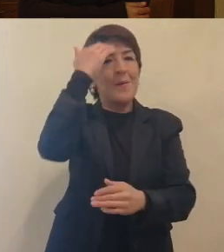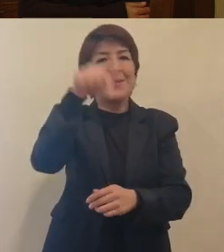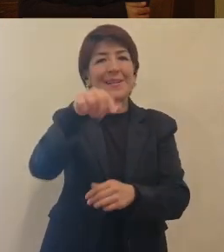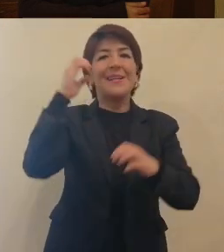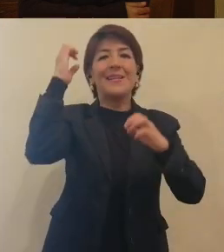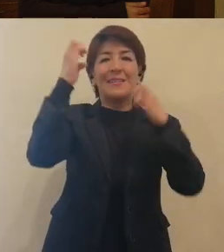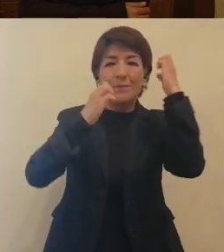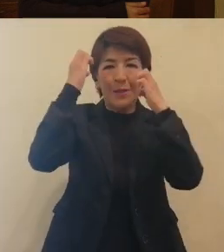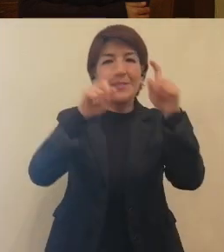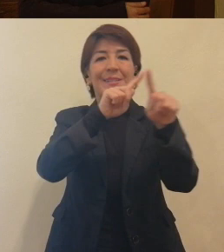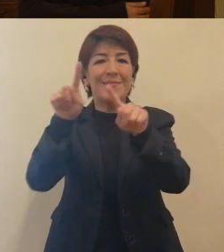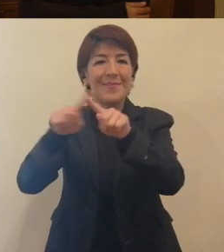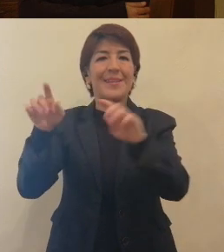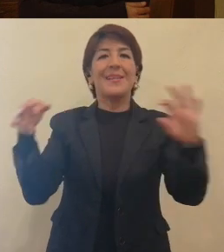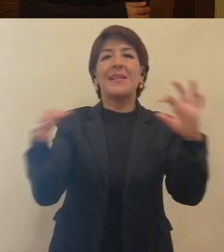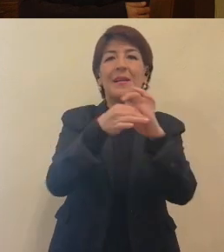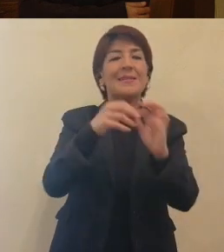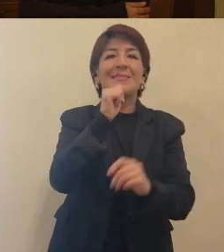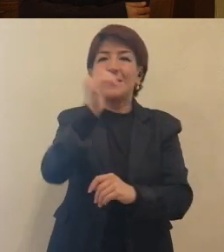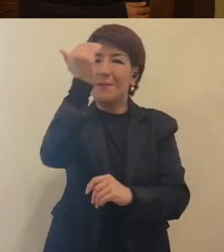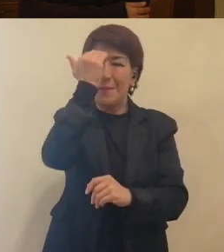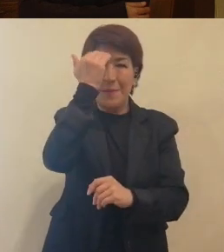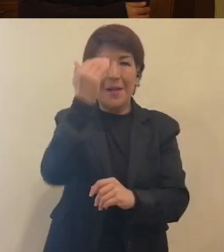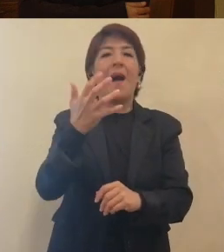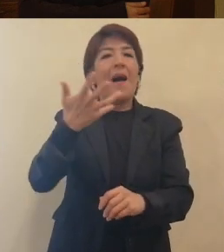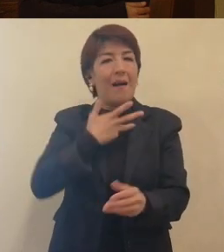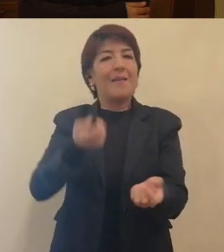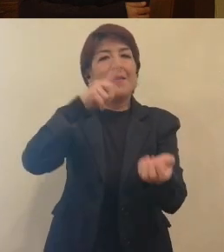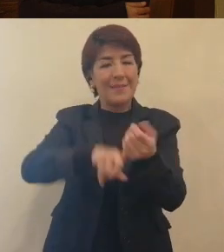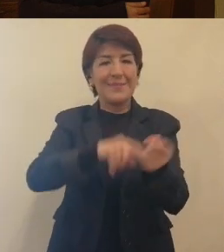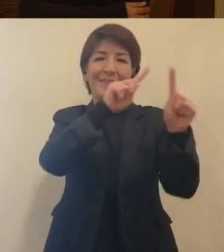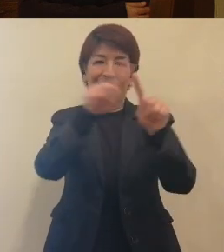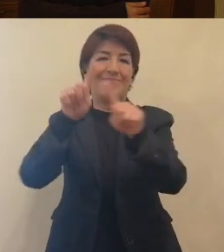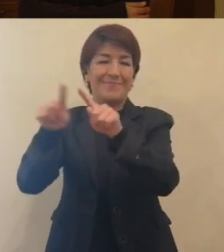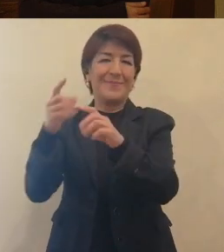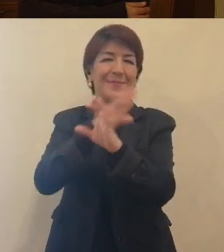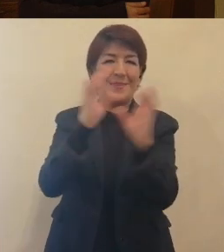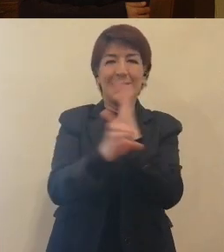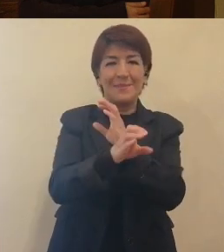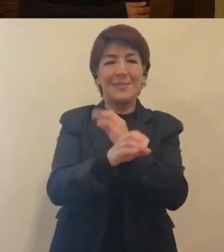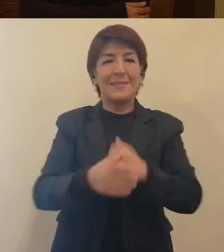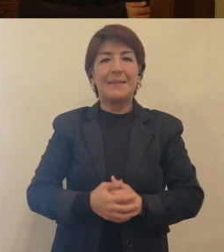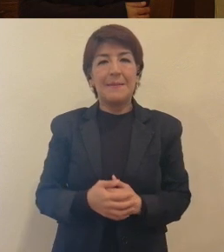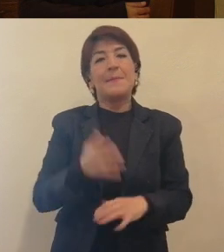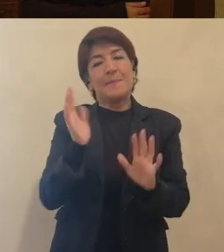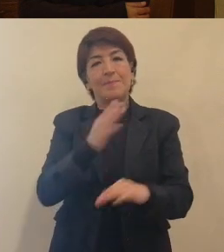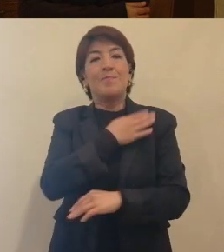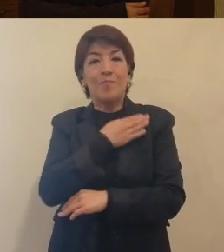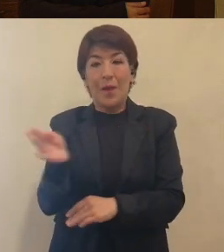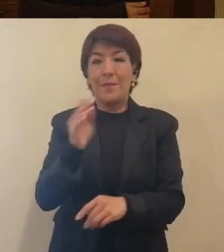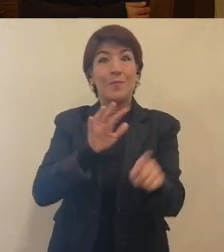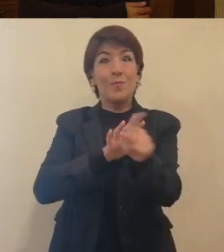exposición va dirigida a las personas que no conocen, que existe gran diversidad. Y bueno,